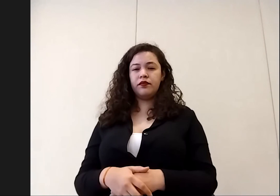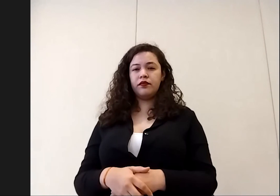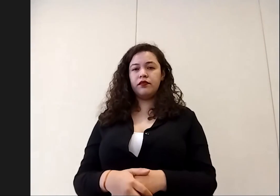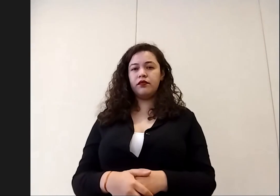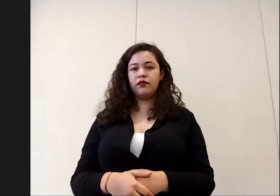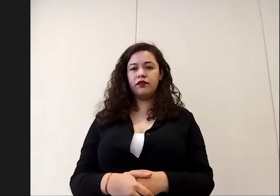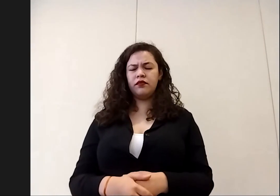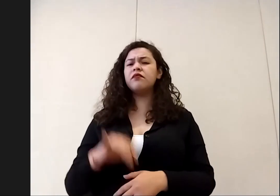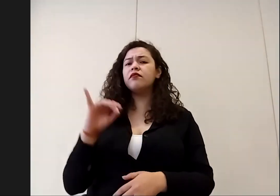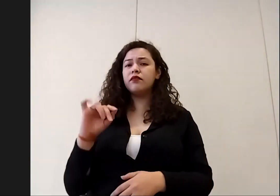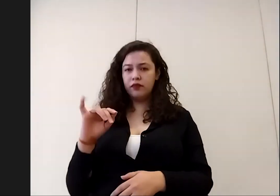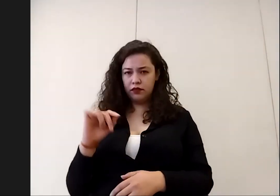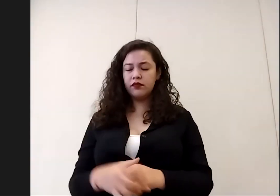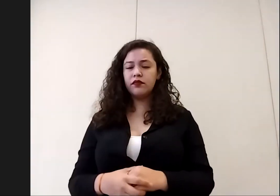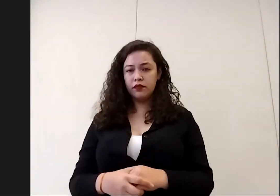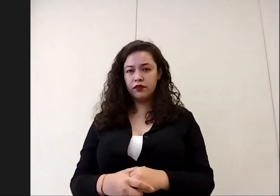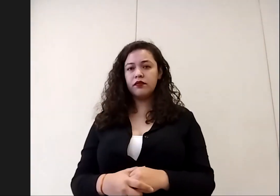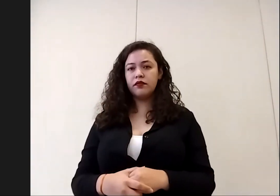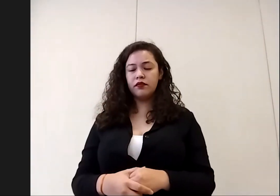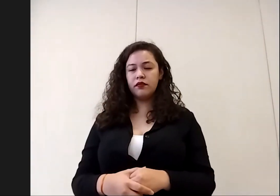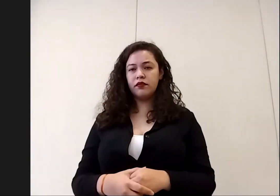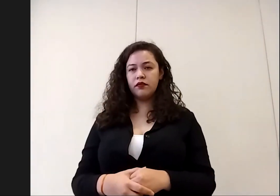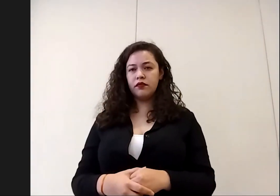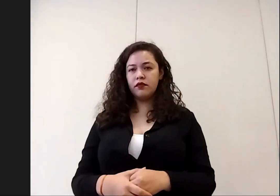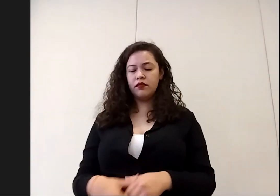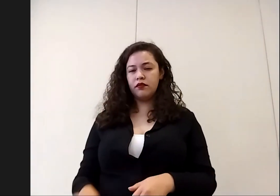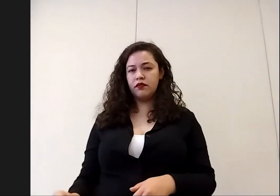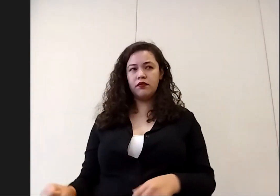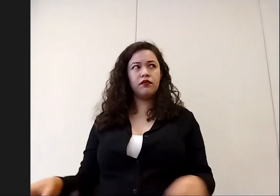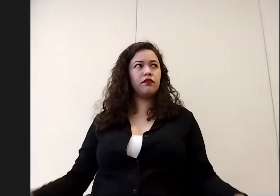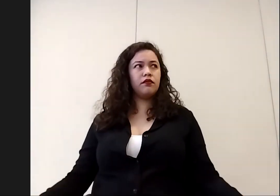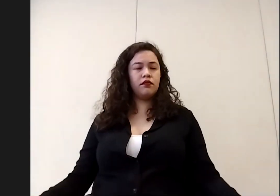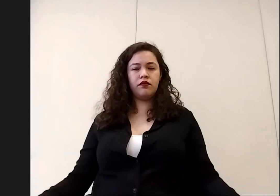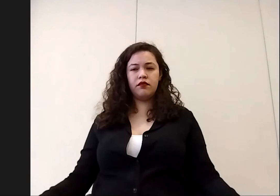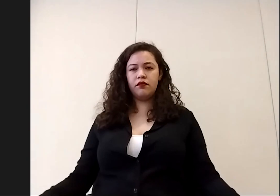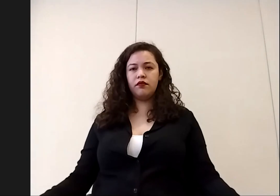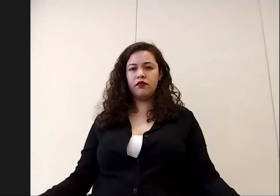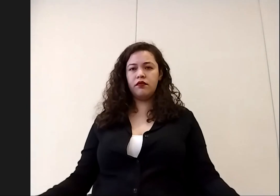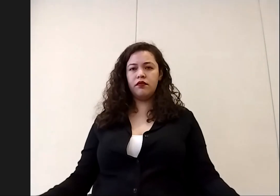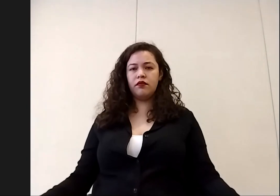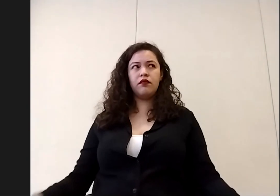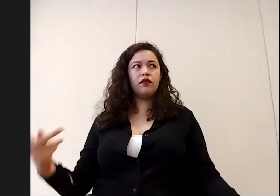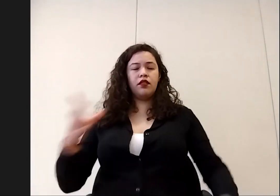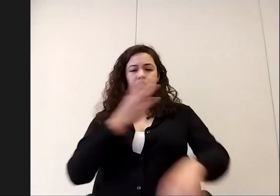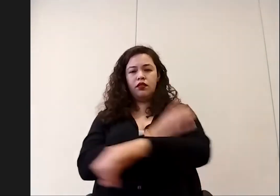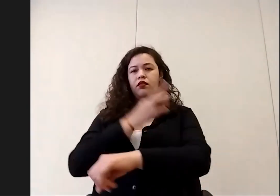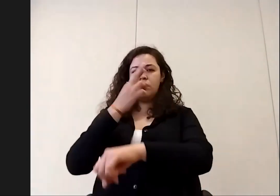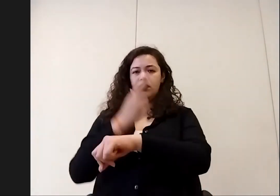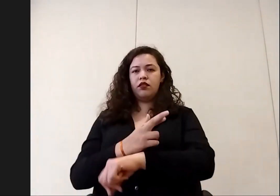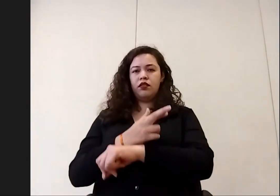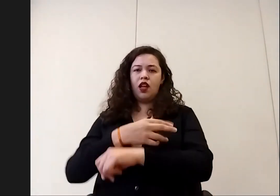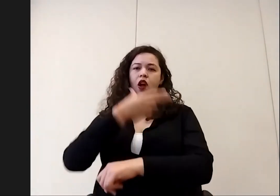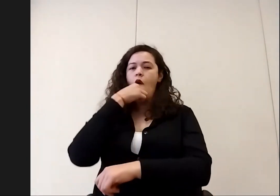sí se les se compartiría con su coordinador o coordinadora